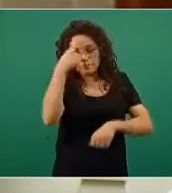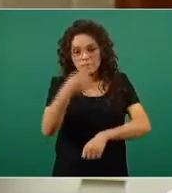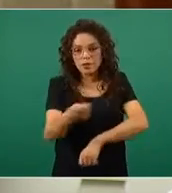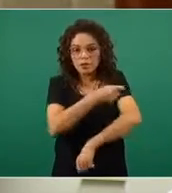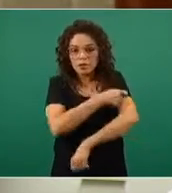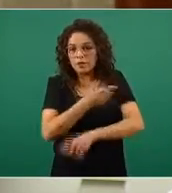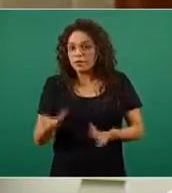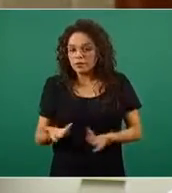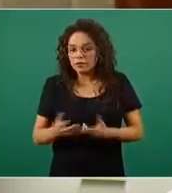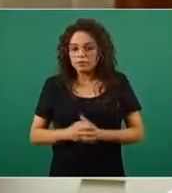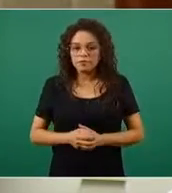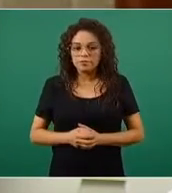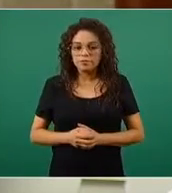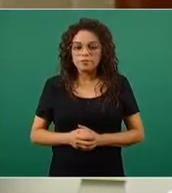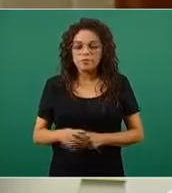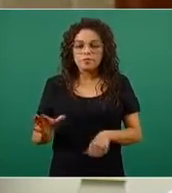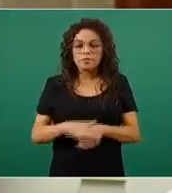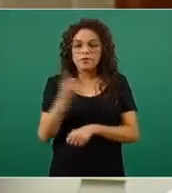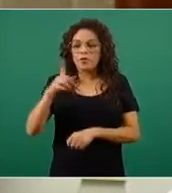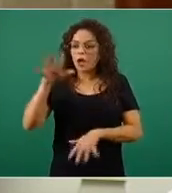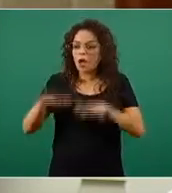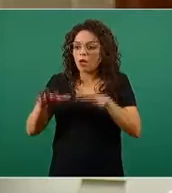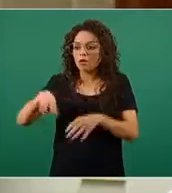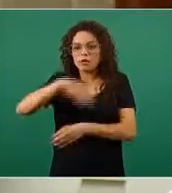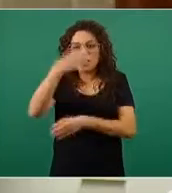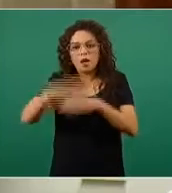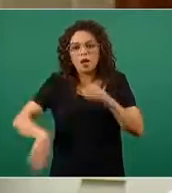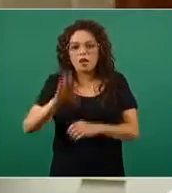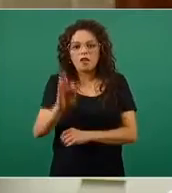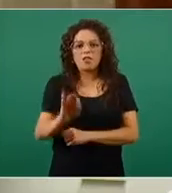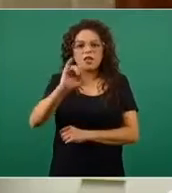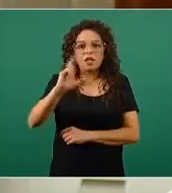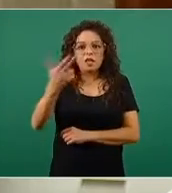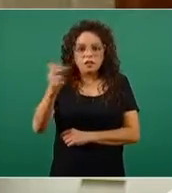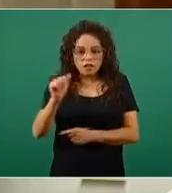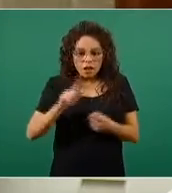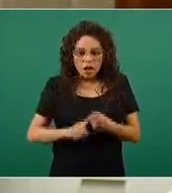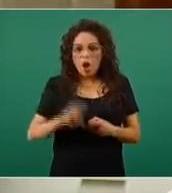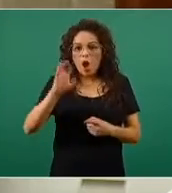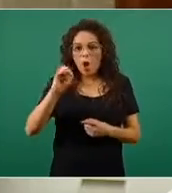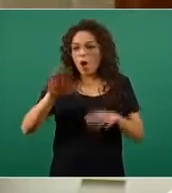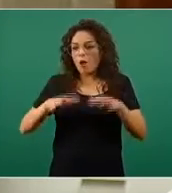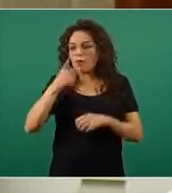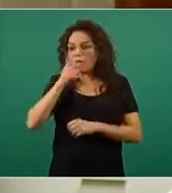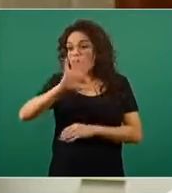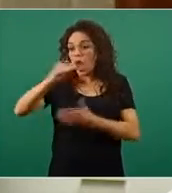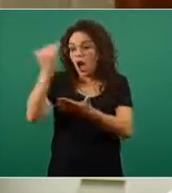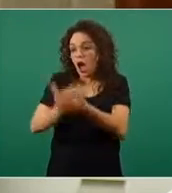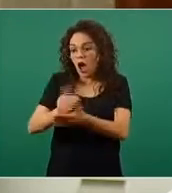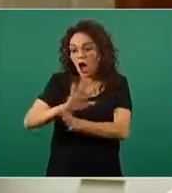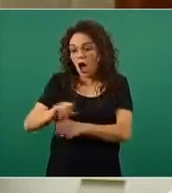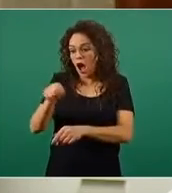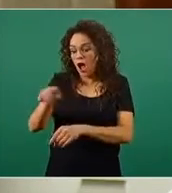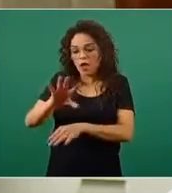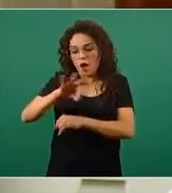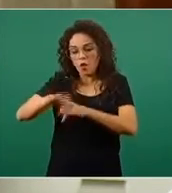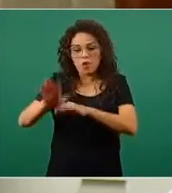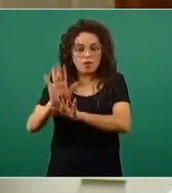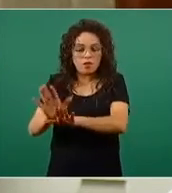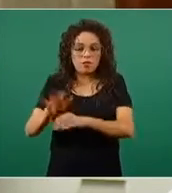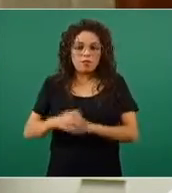momento en el que o se acababan las fichas o decían, bueno, hasta aquí. Y así como que vamos a